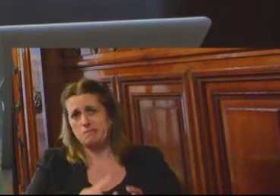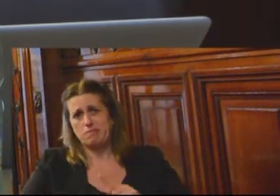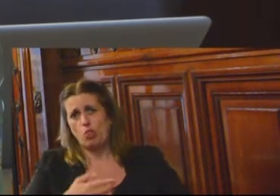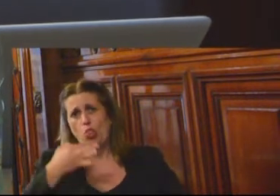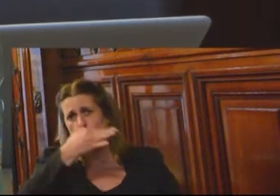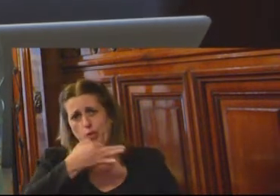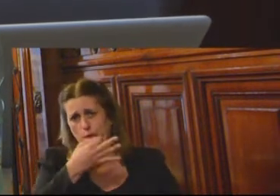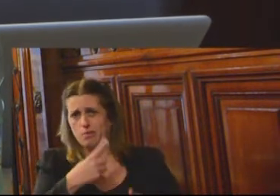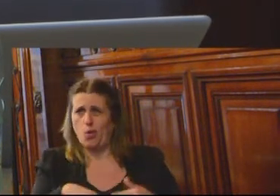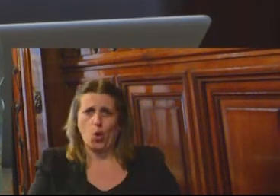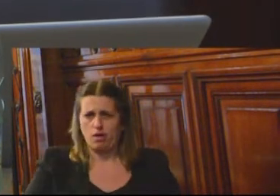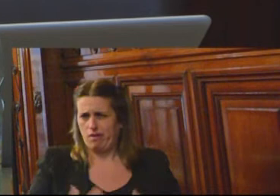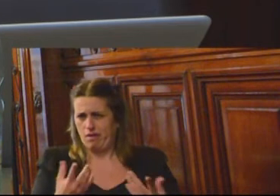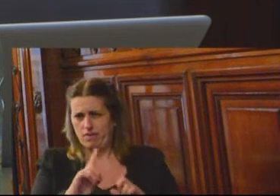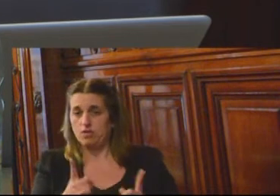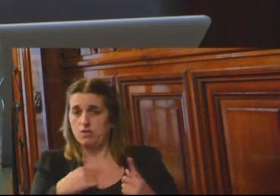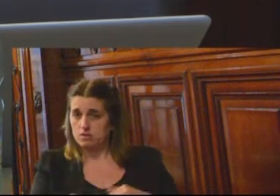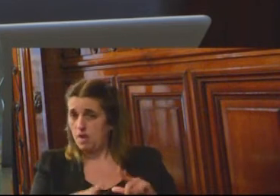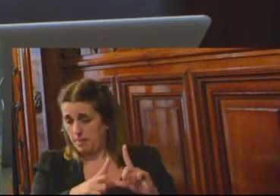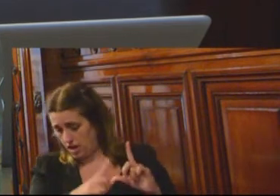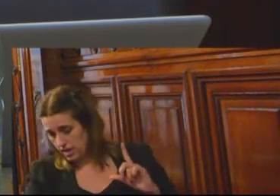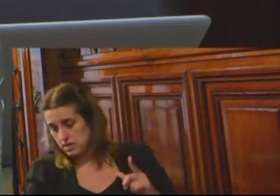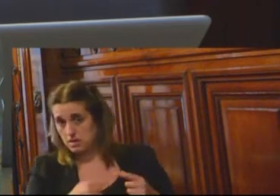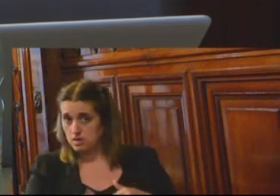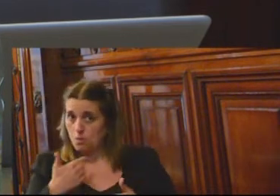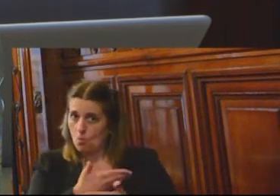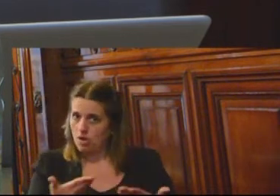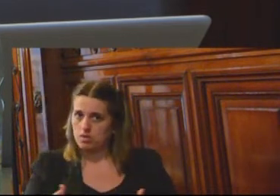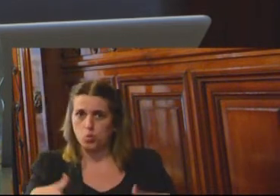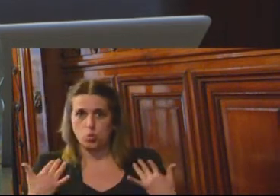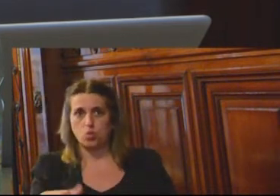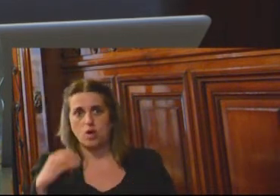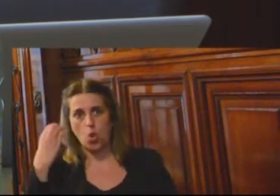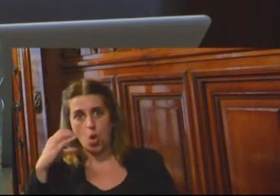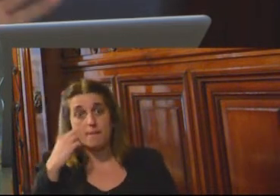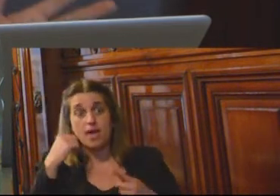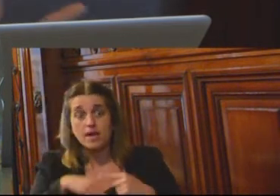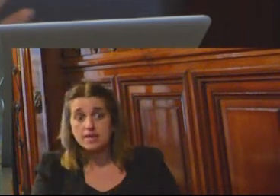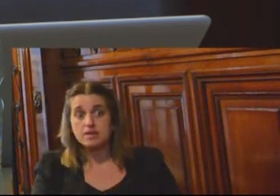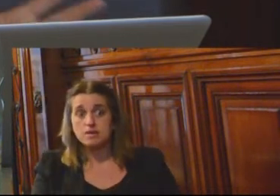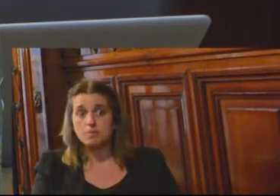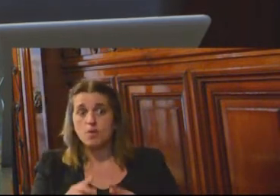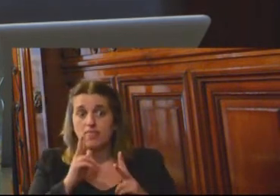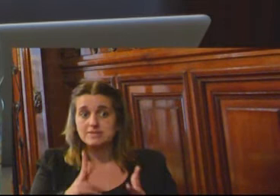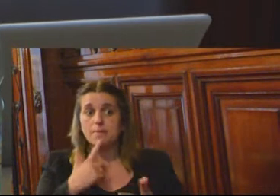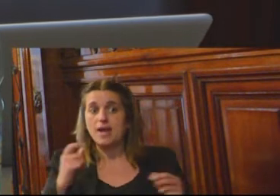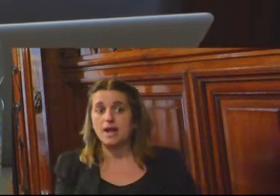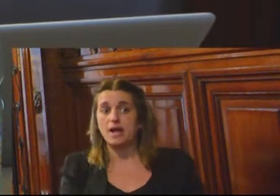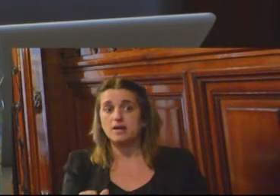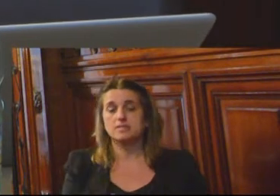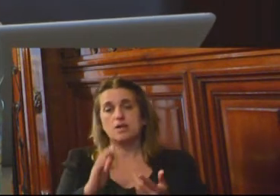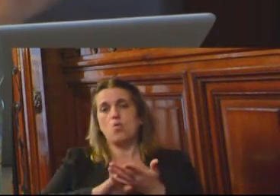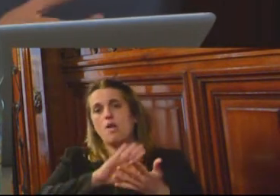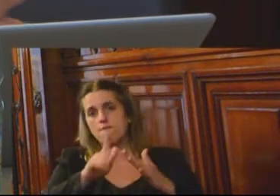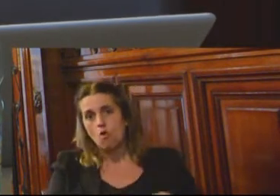es una tendencia en América Latina, pero ofrece un panorama crítico en Colombia y me referiré a eso para proponer también algunas medidas que